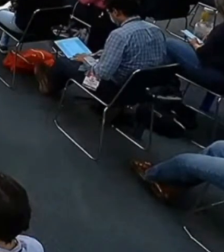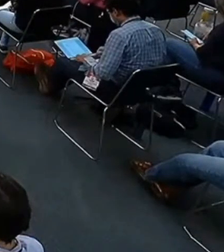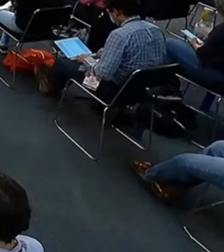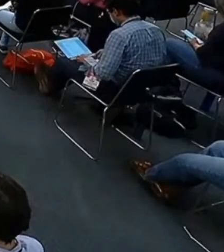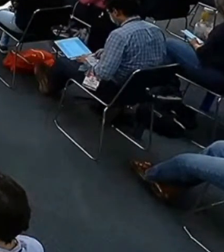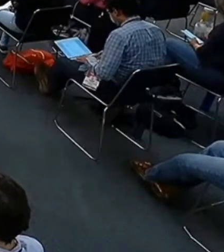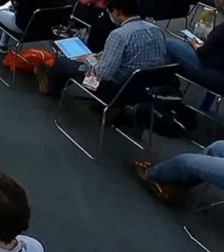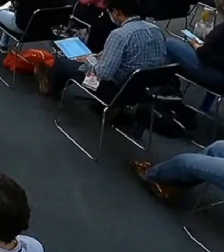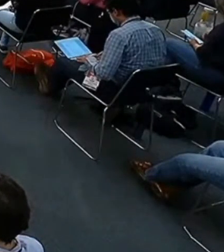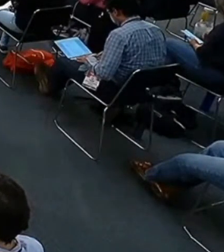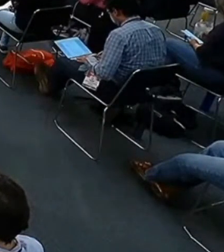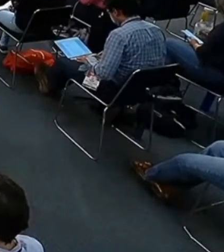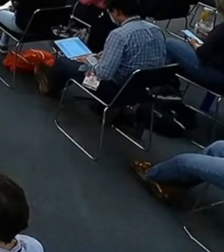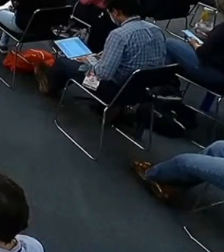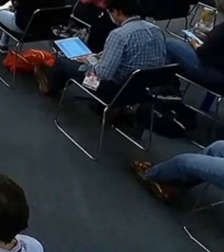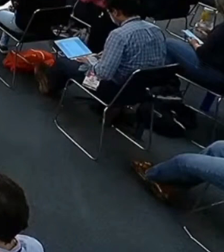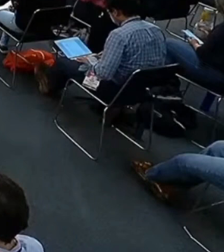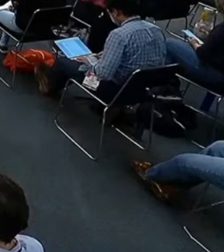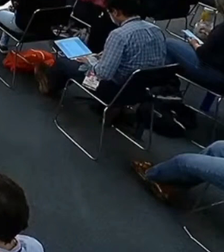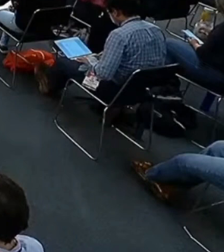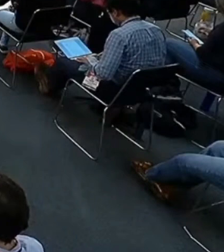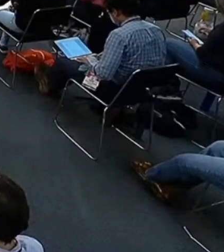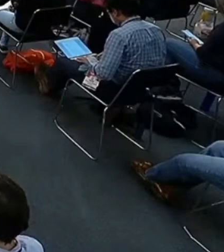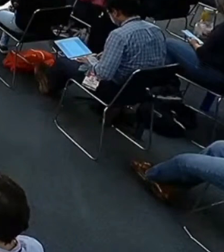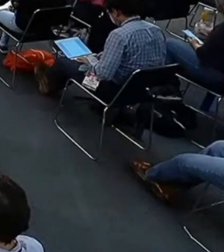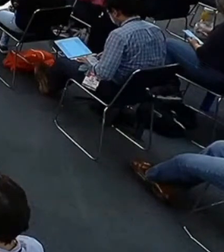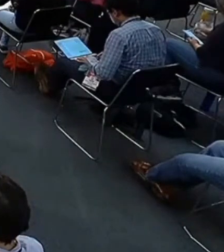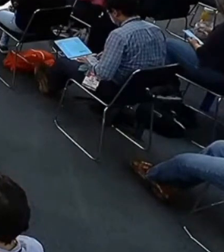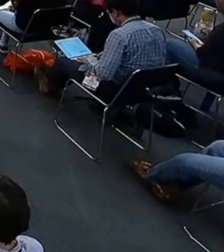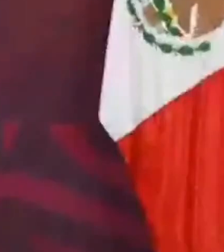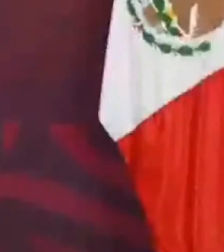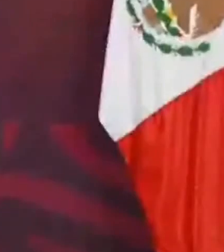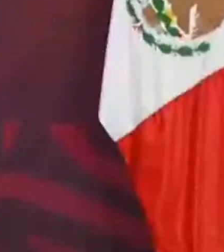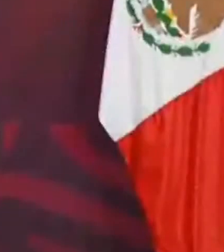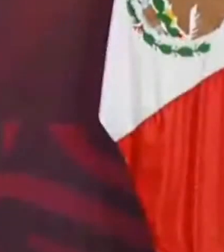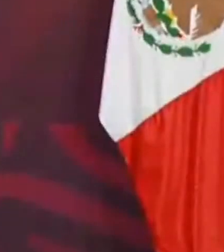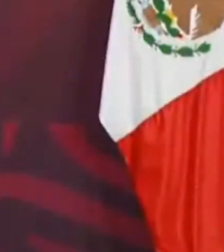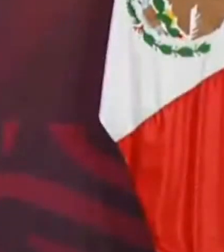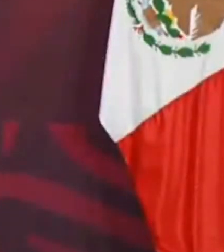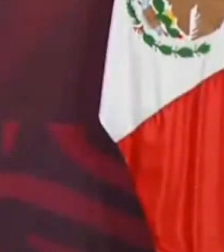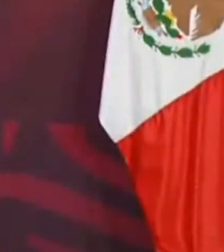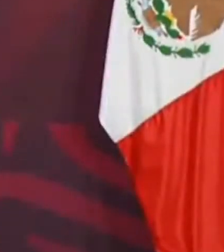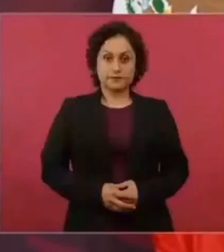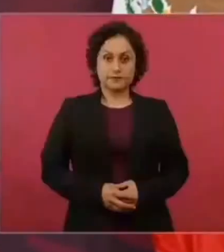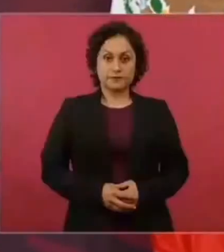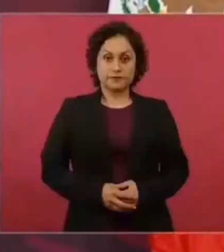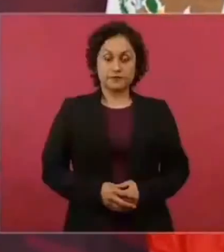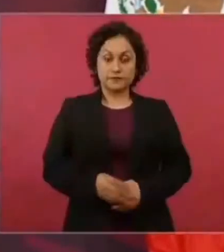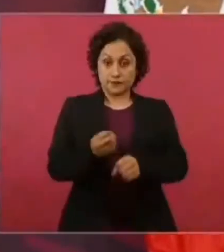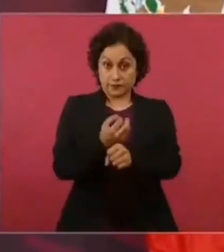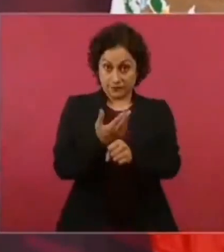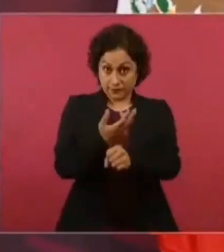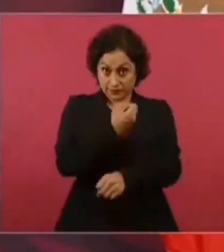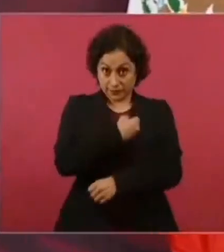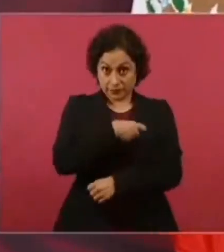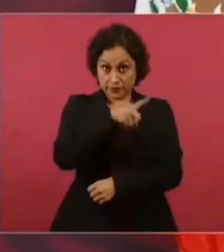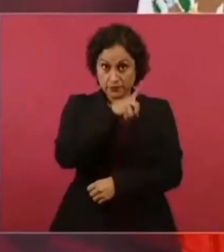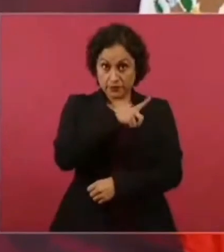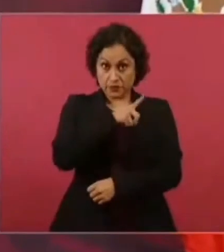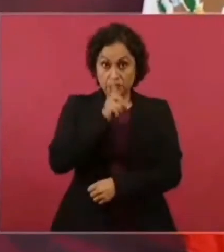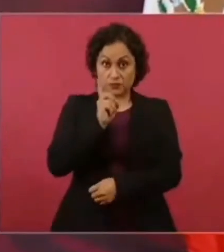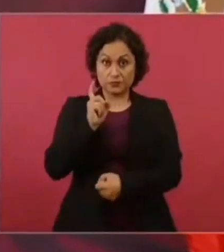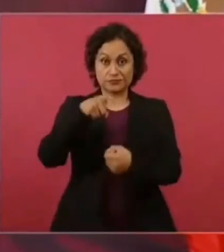sin nada. La Secretaría de Salud, la Secretaría Salud, manejaba creo que 10